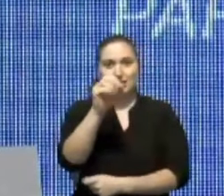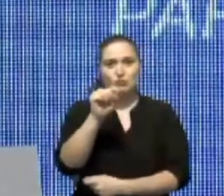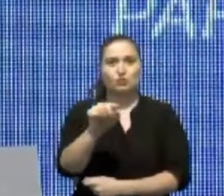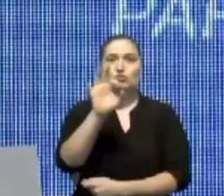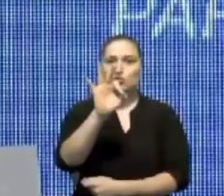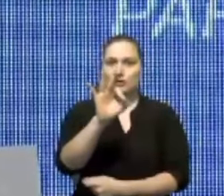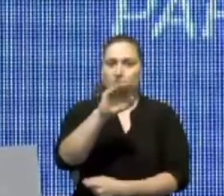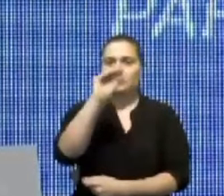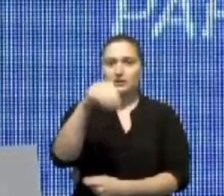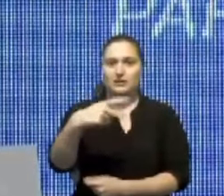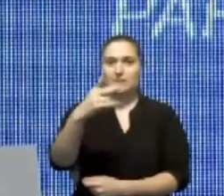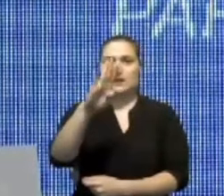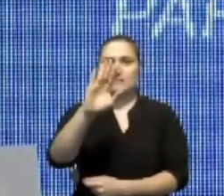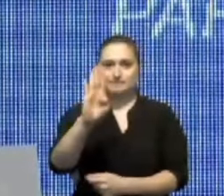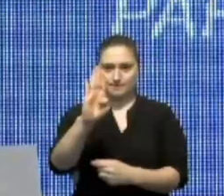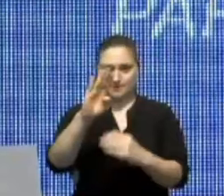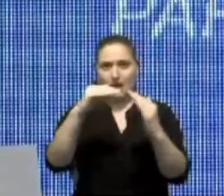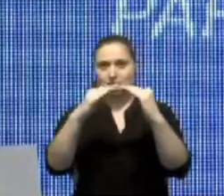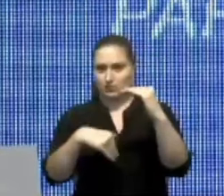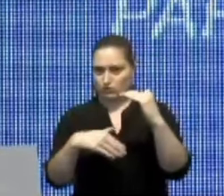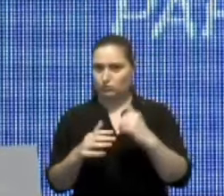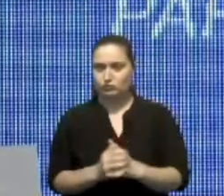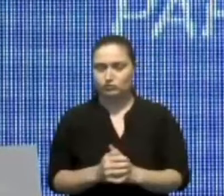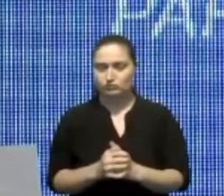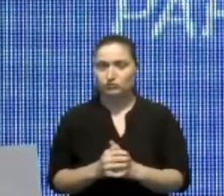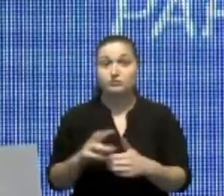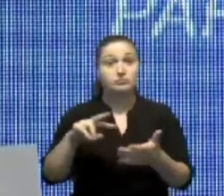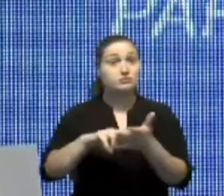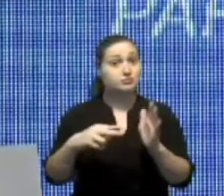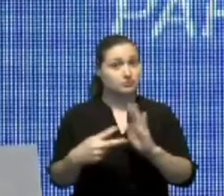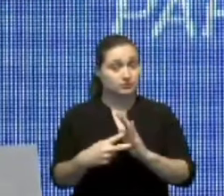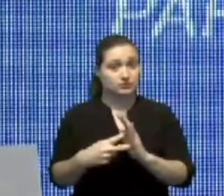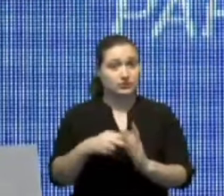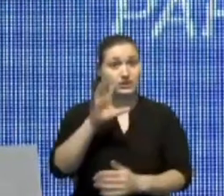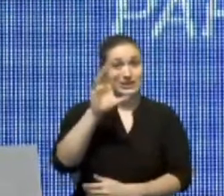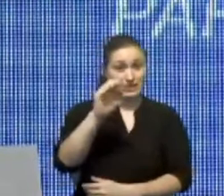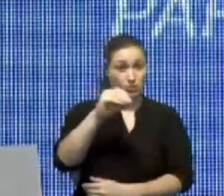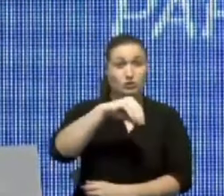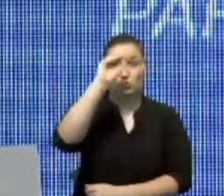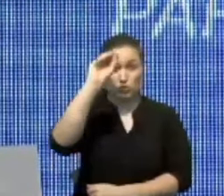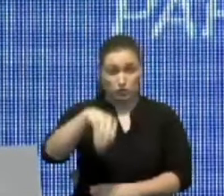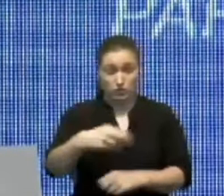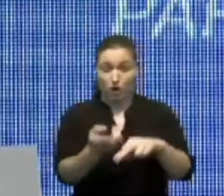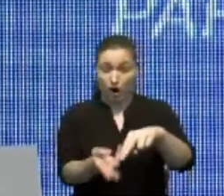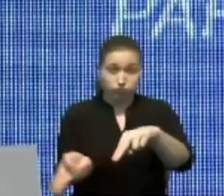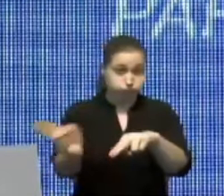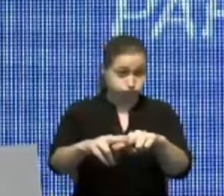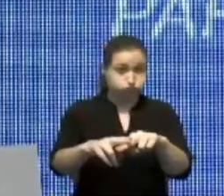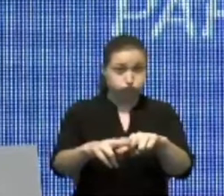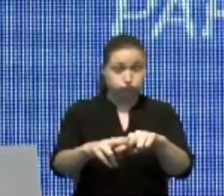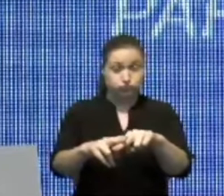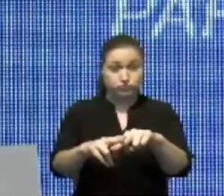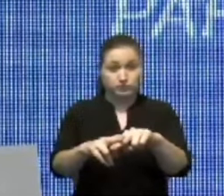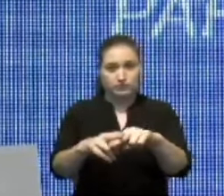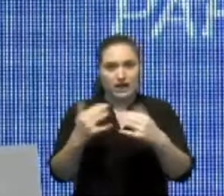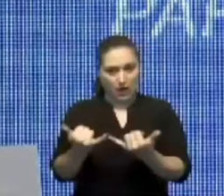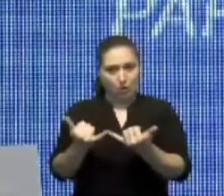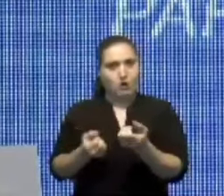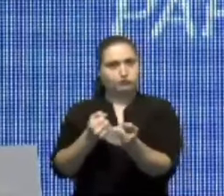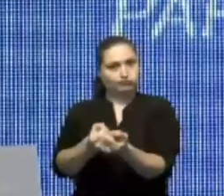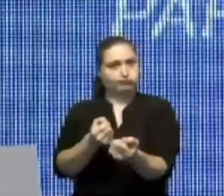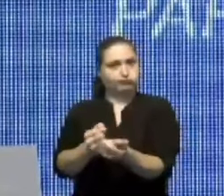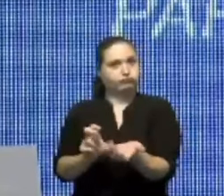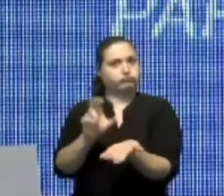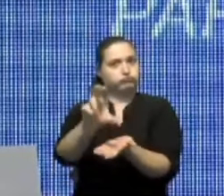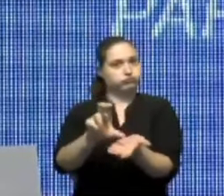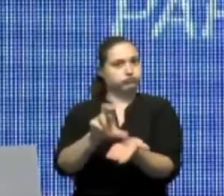del PIB. Esto representa un incremento de un 50% a los aportes que actualmente se están